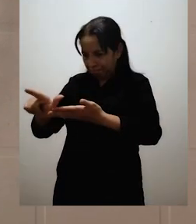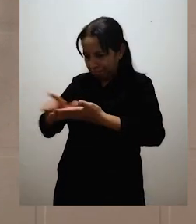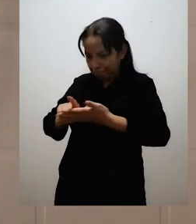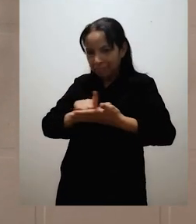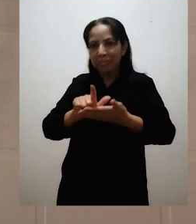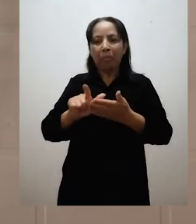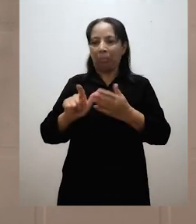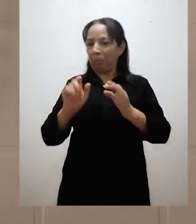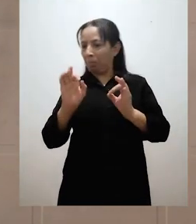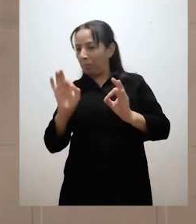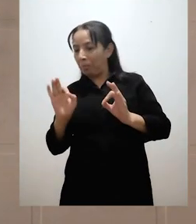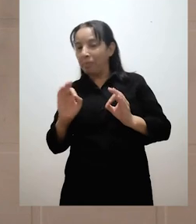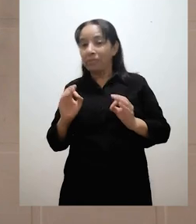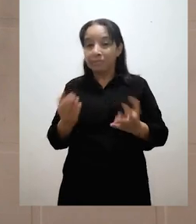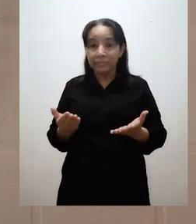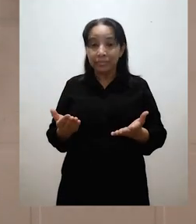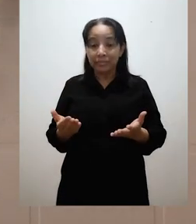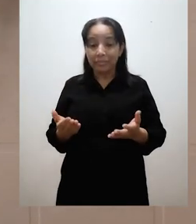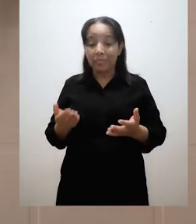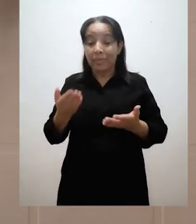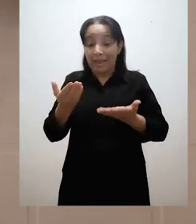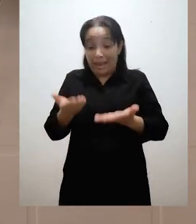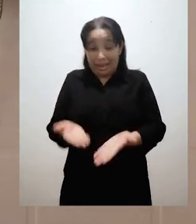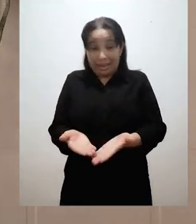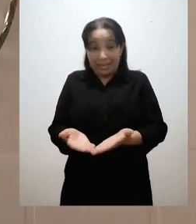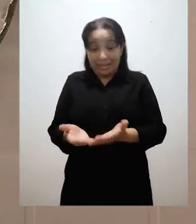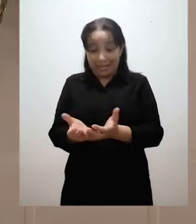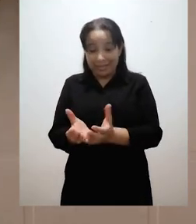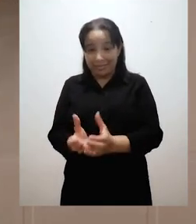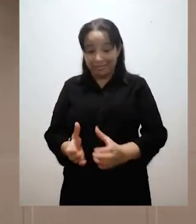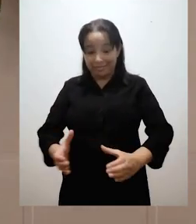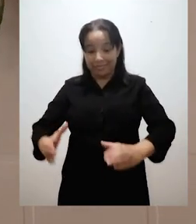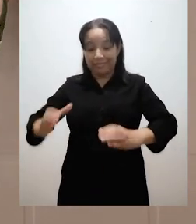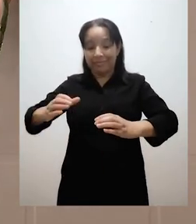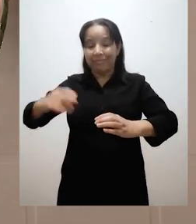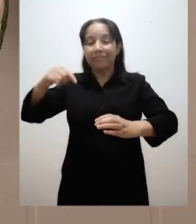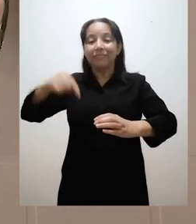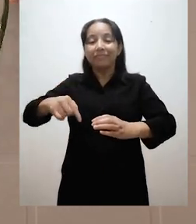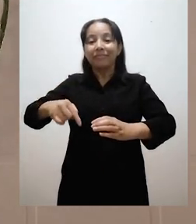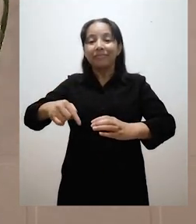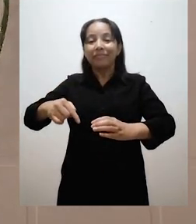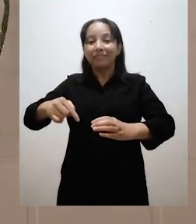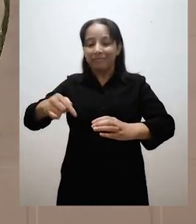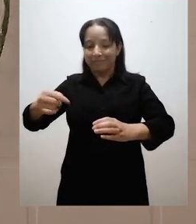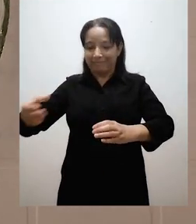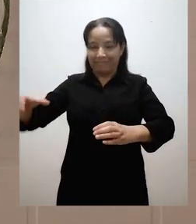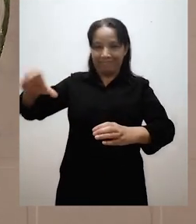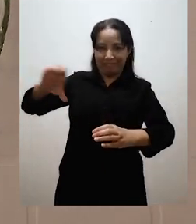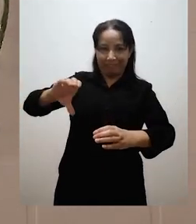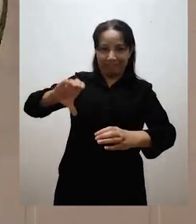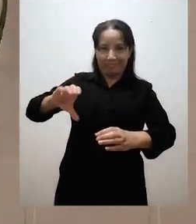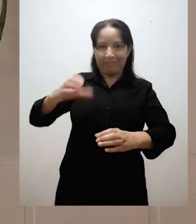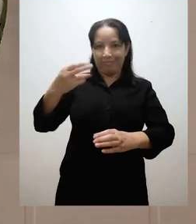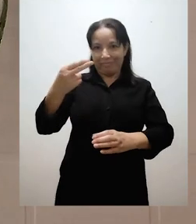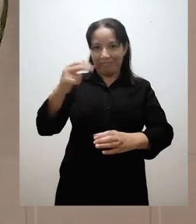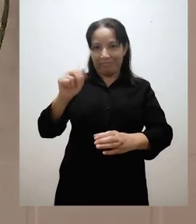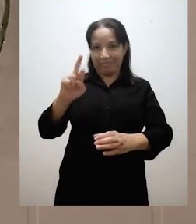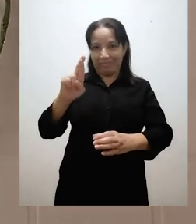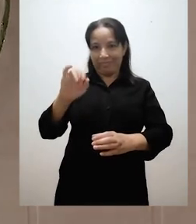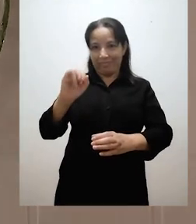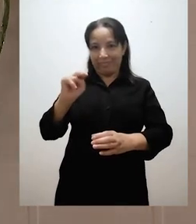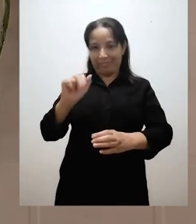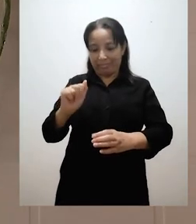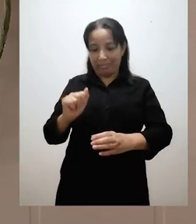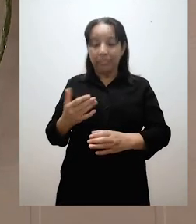a vertir las tres tazas de harina en nuestro recipiente hondo. Luego de eso, vamos a